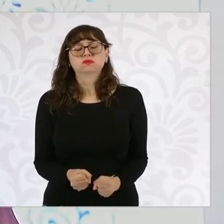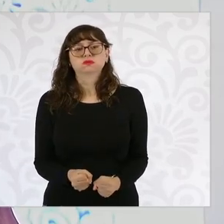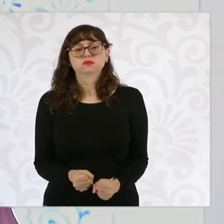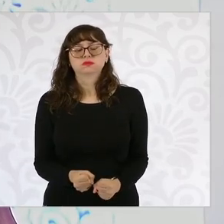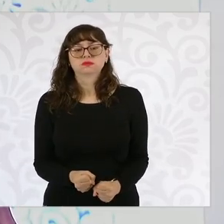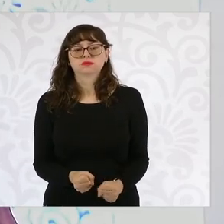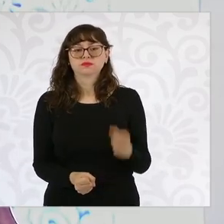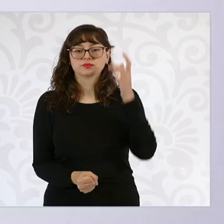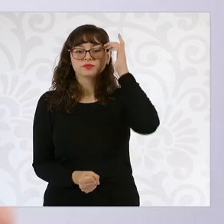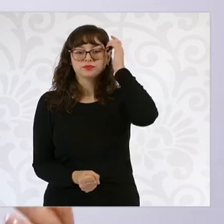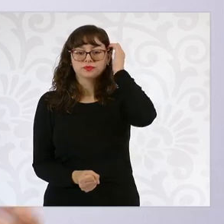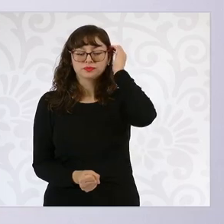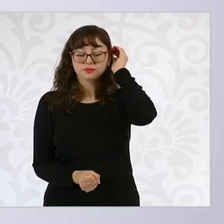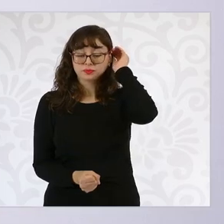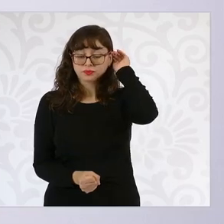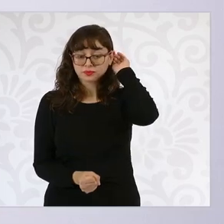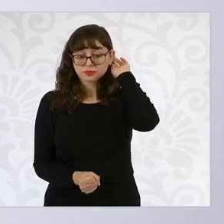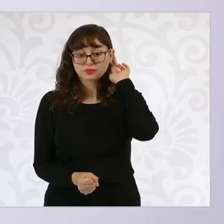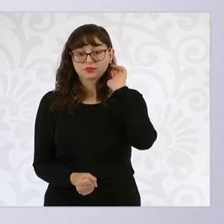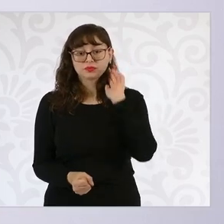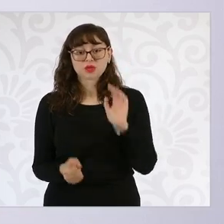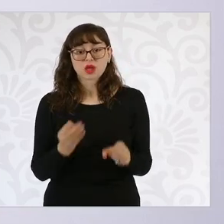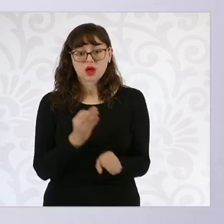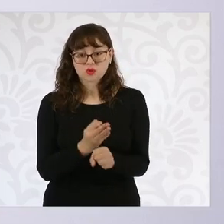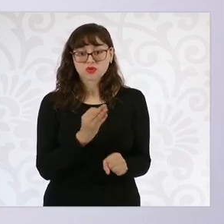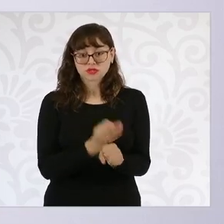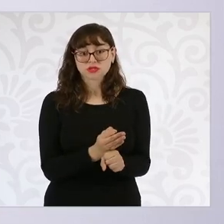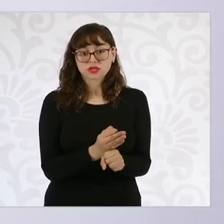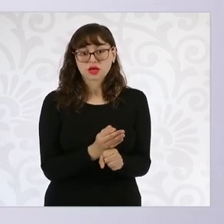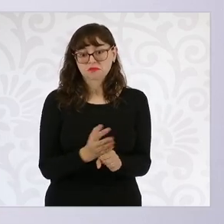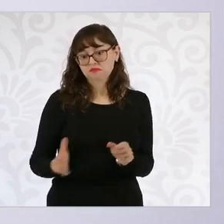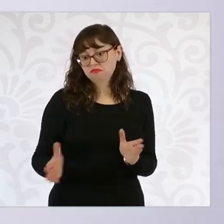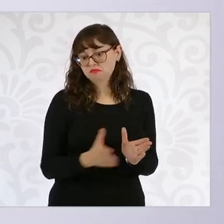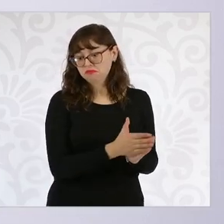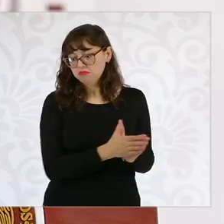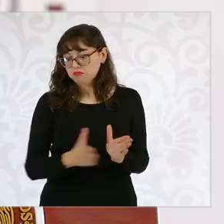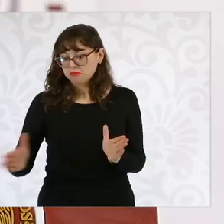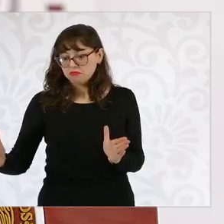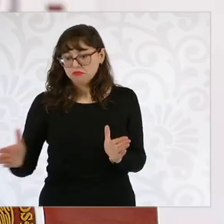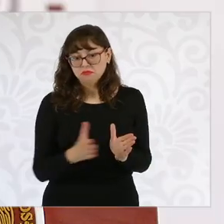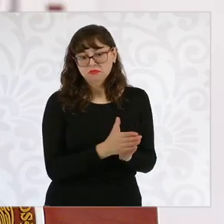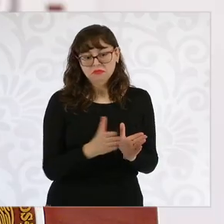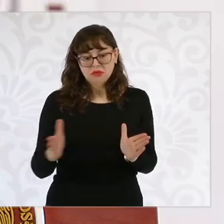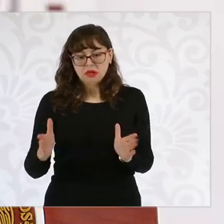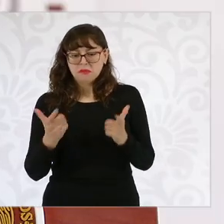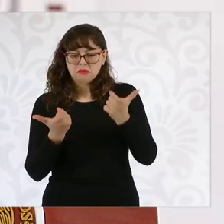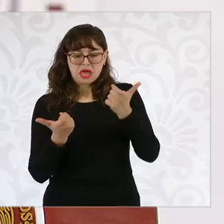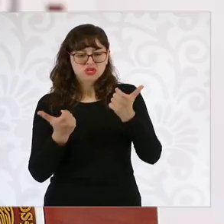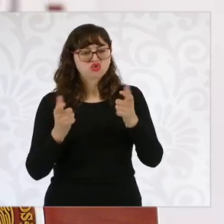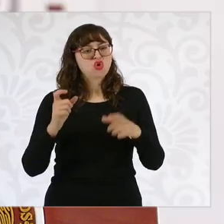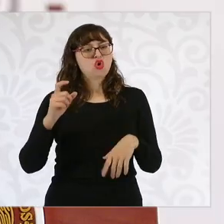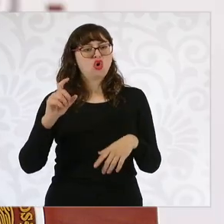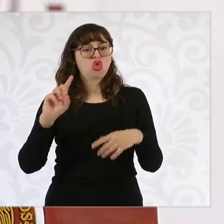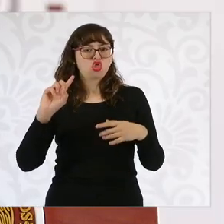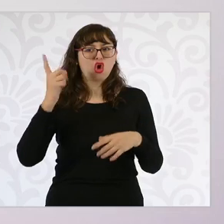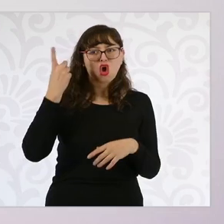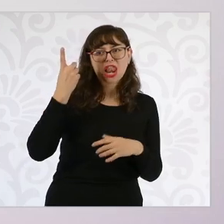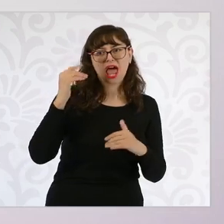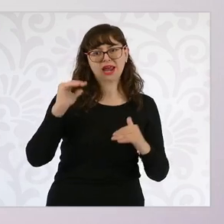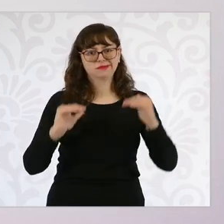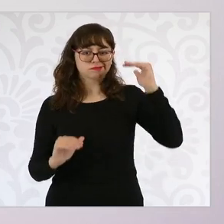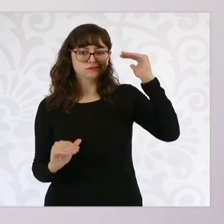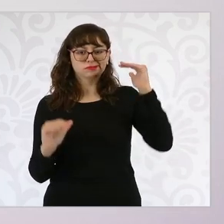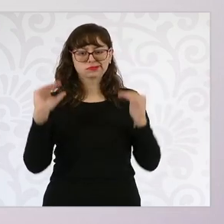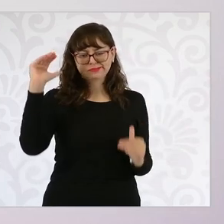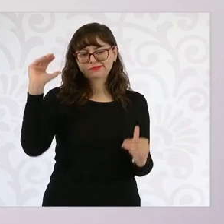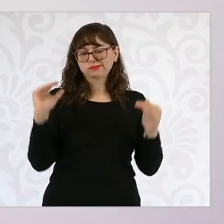Hay siempre y en particular ahora estas situaciones de nuestro peso vinculadas también a lo